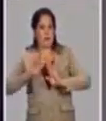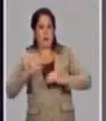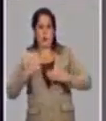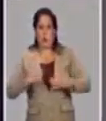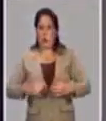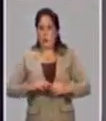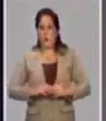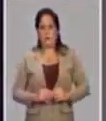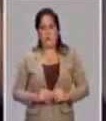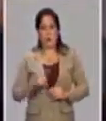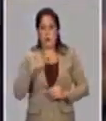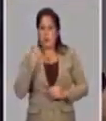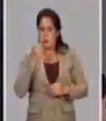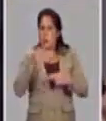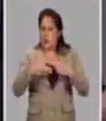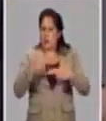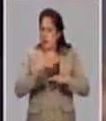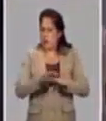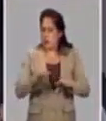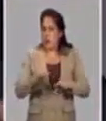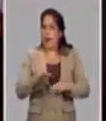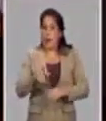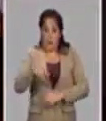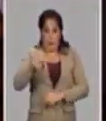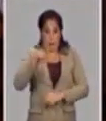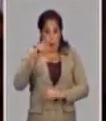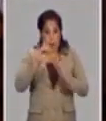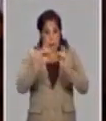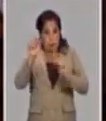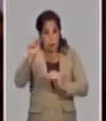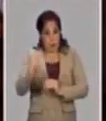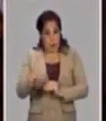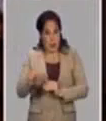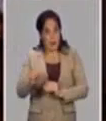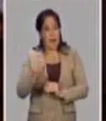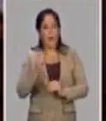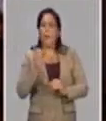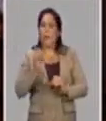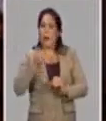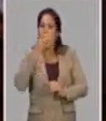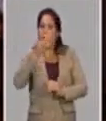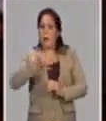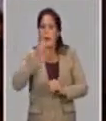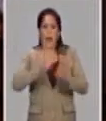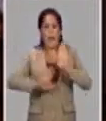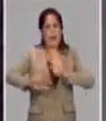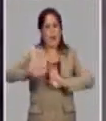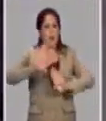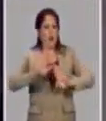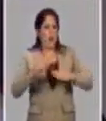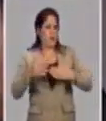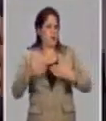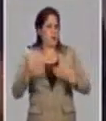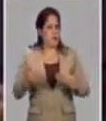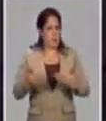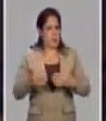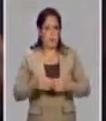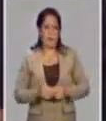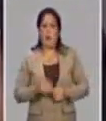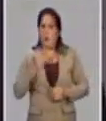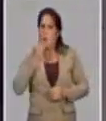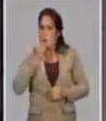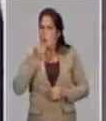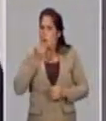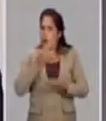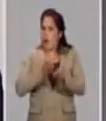como el caso nuestro, estamos desarrollando. Ya ellos explicarán qué tipo de inmunidad induce nuestras vacunas y por